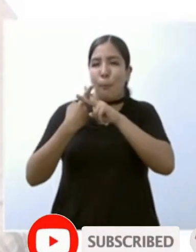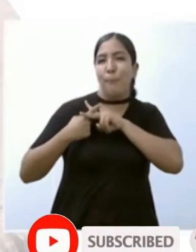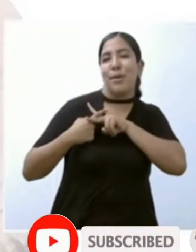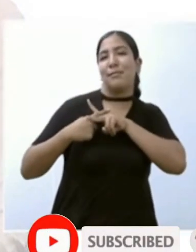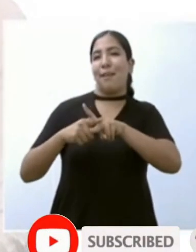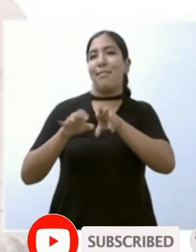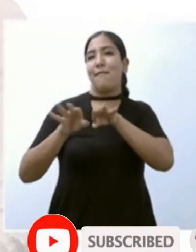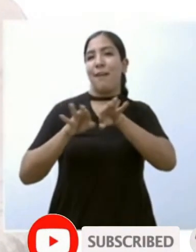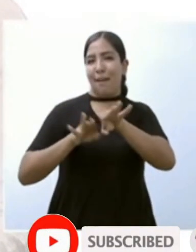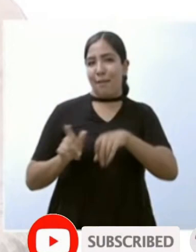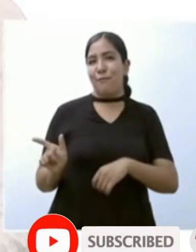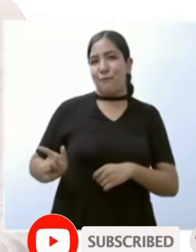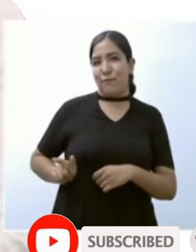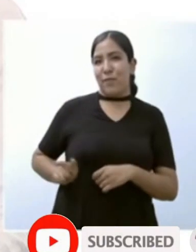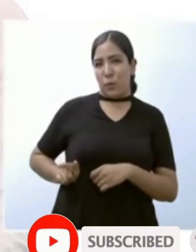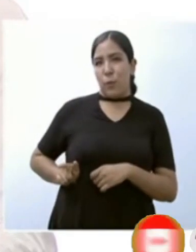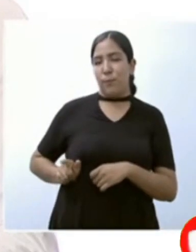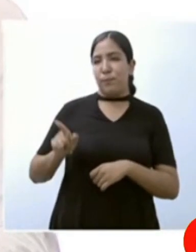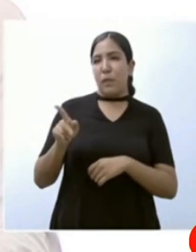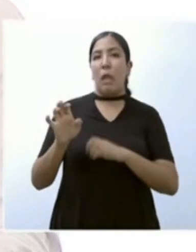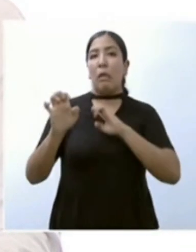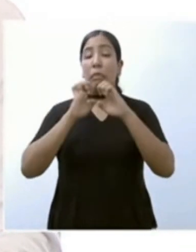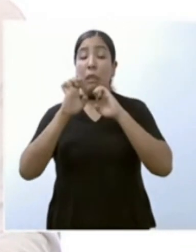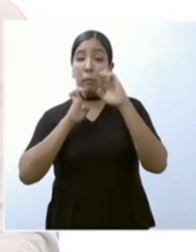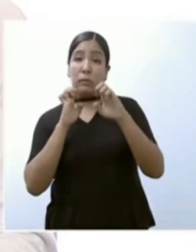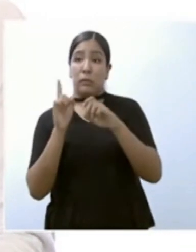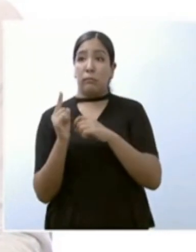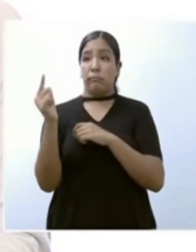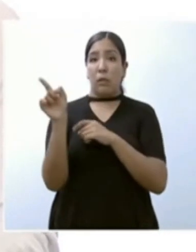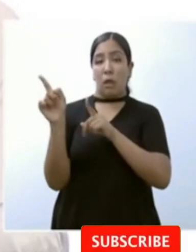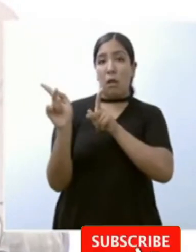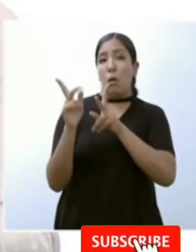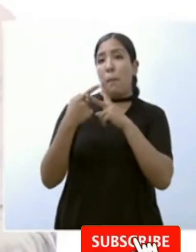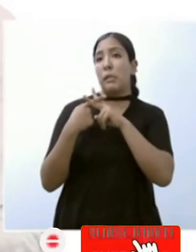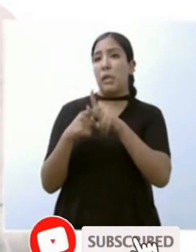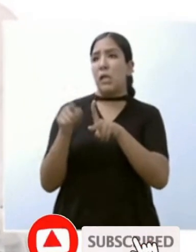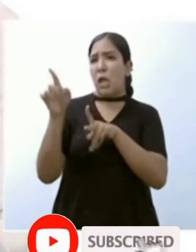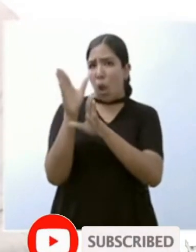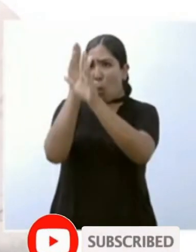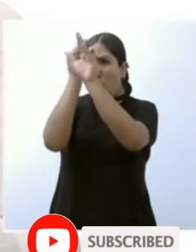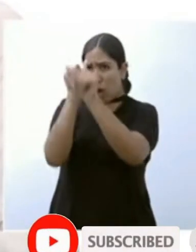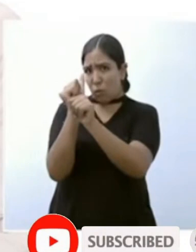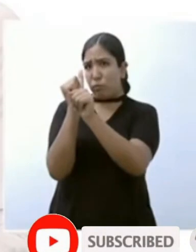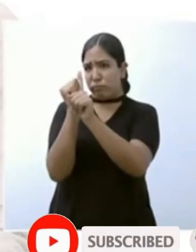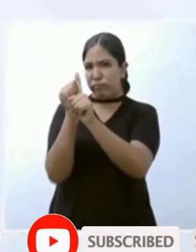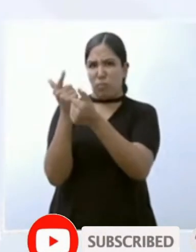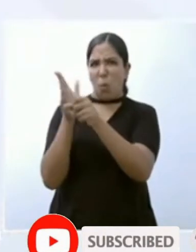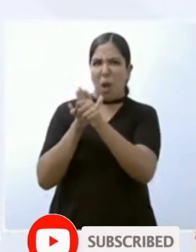Nacional y se tomó el acuerdo de ayudar de